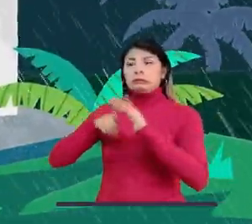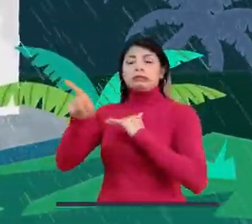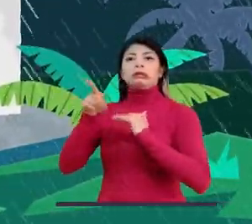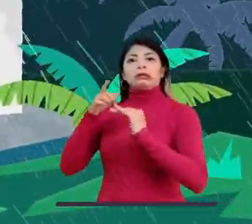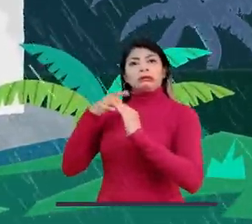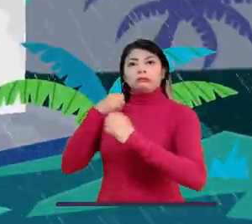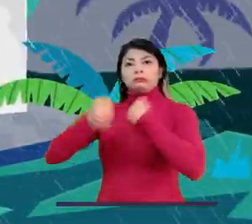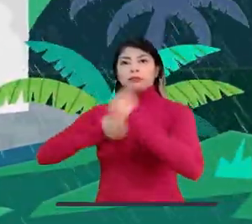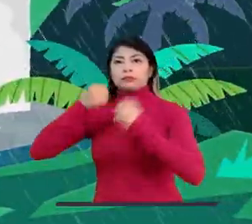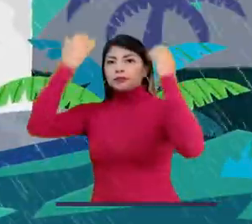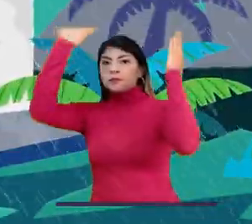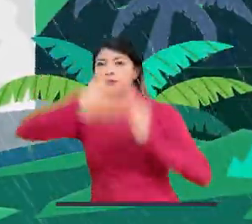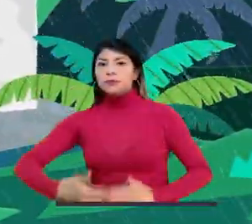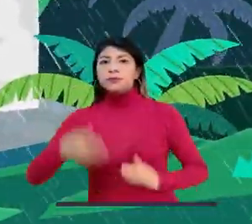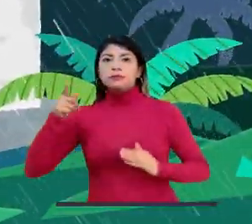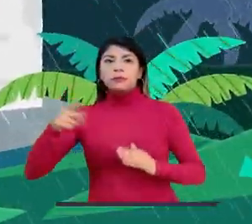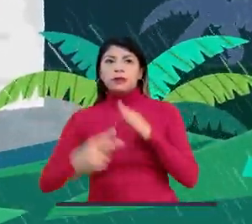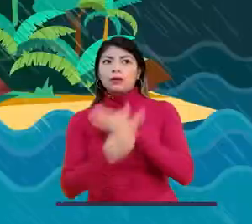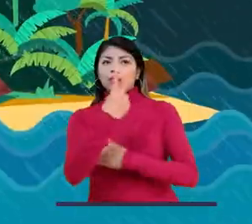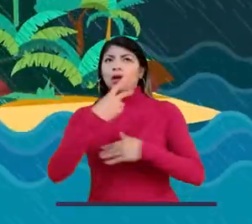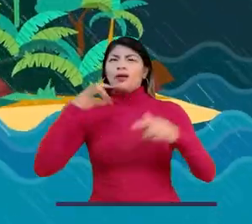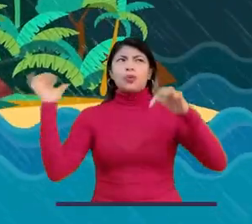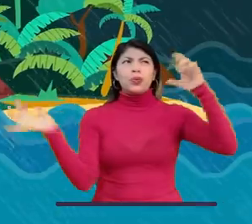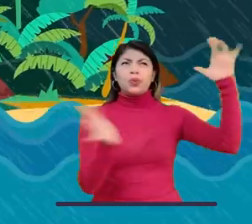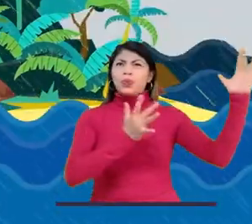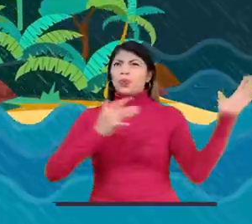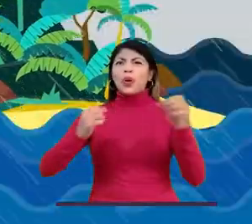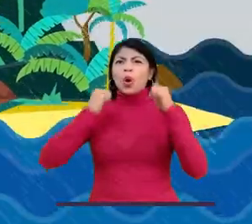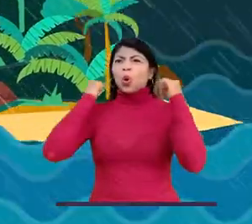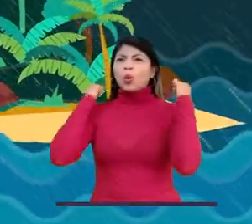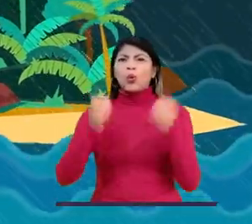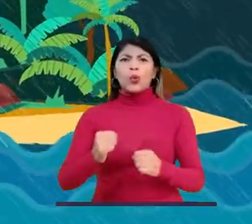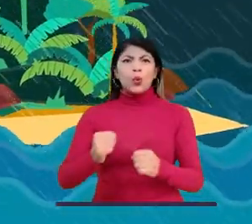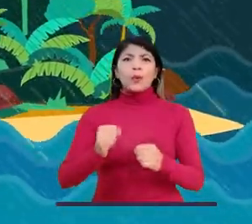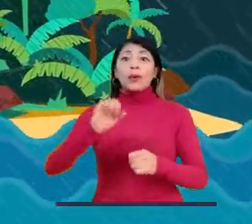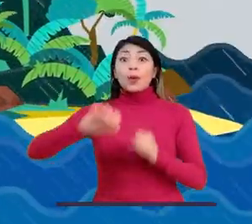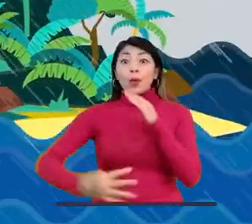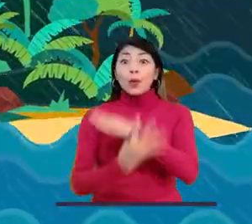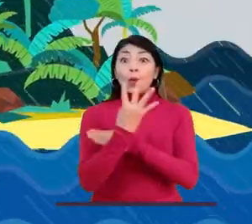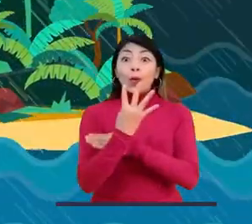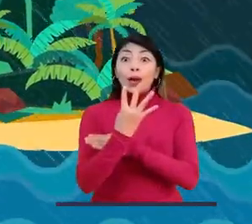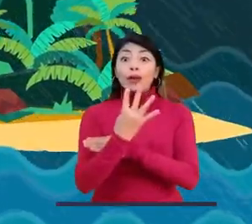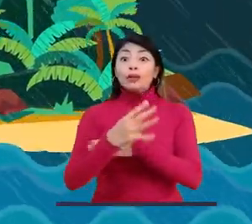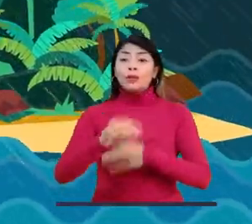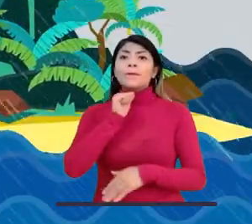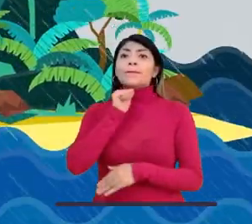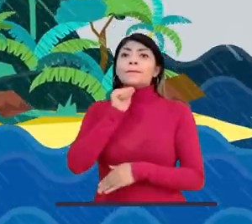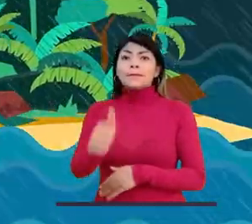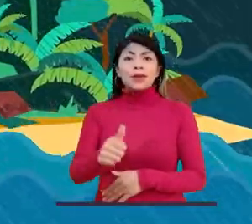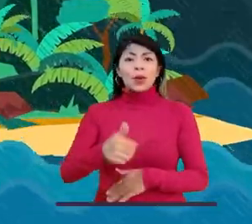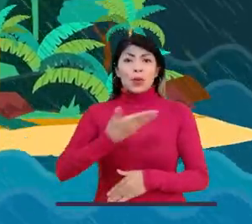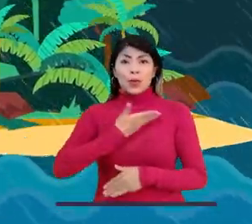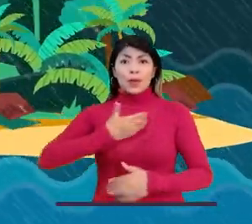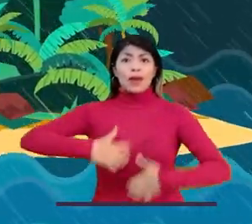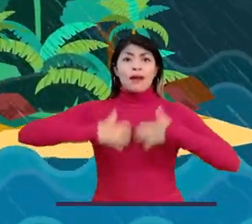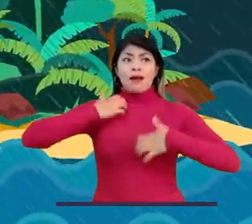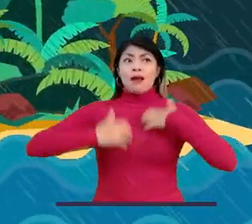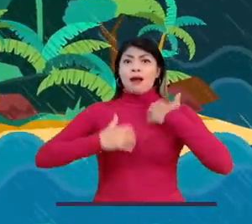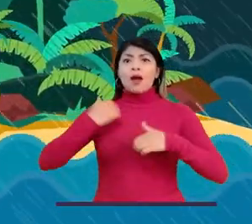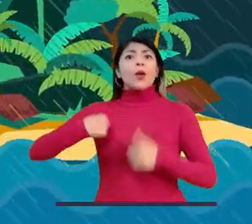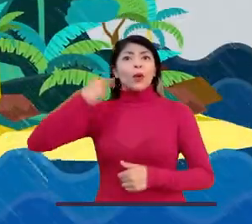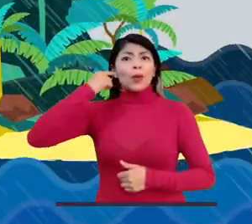Lo sentimos muy duro y luego se calmó. Pero a las 4 de la mañana se puso peor. Mi mamá estaba muy